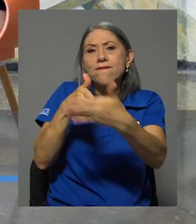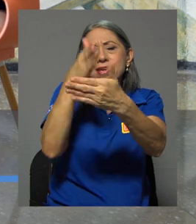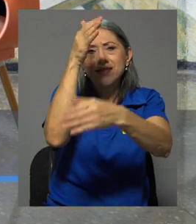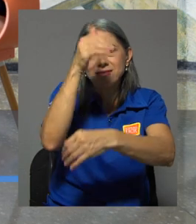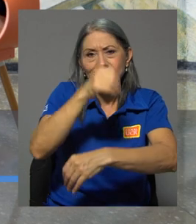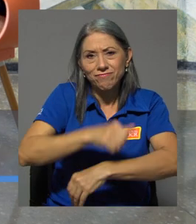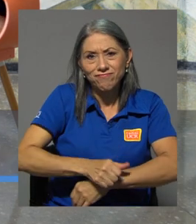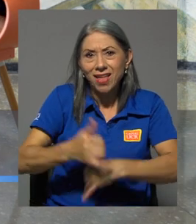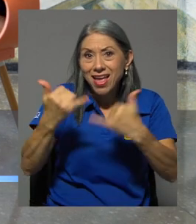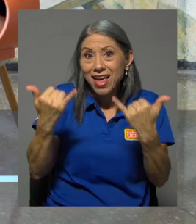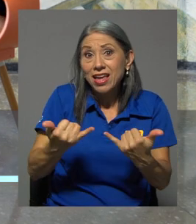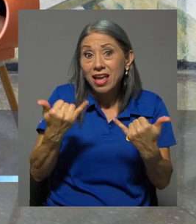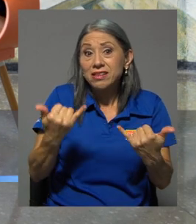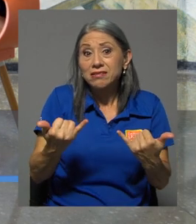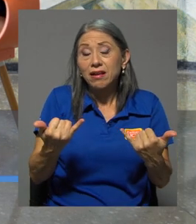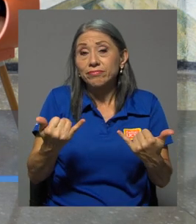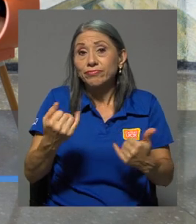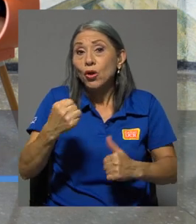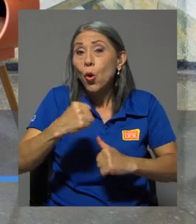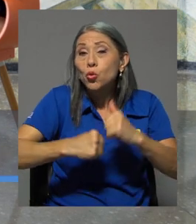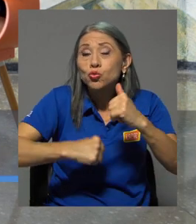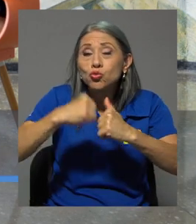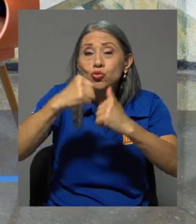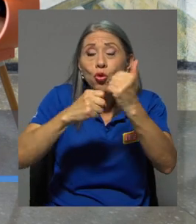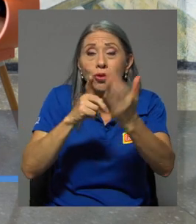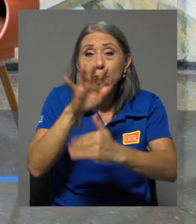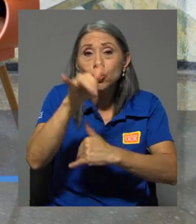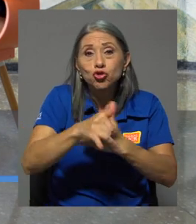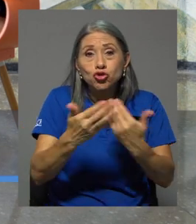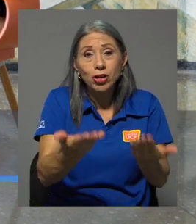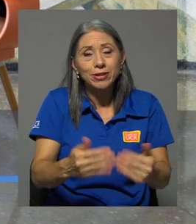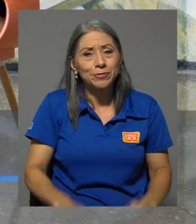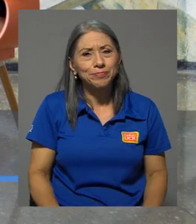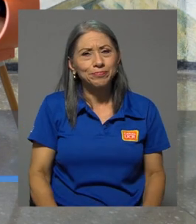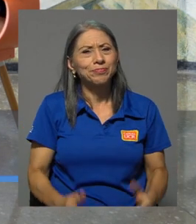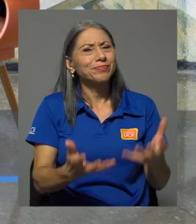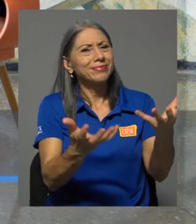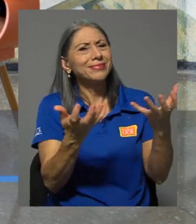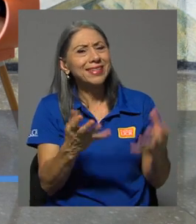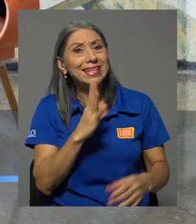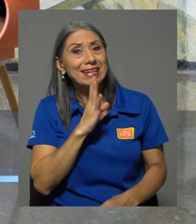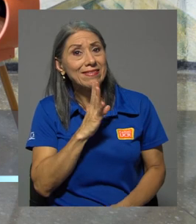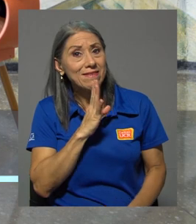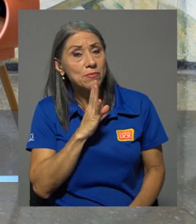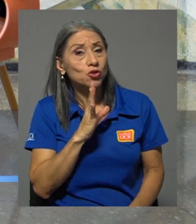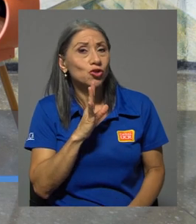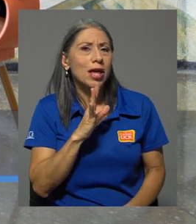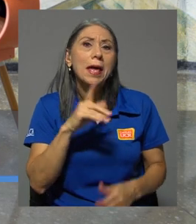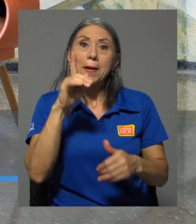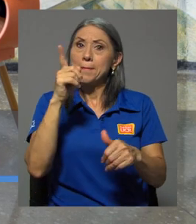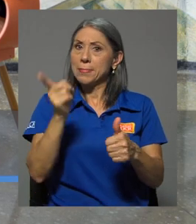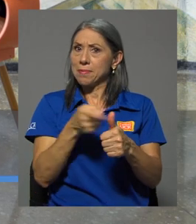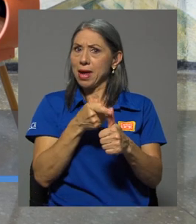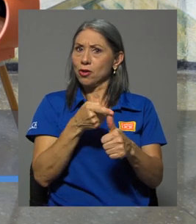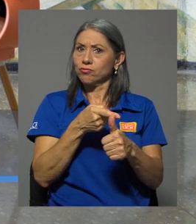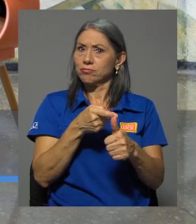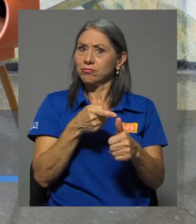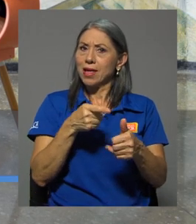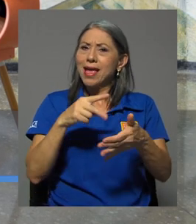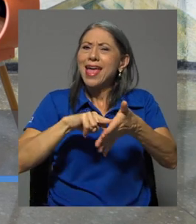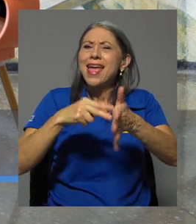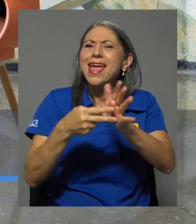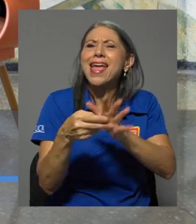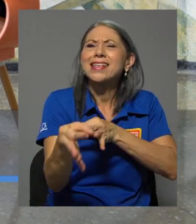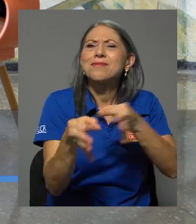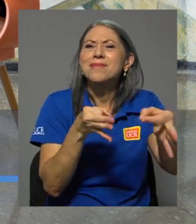construcción, en verdad, de proyecto. Quisiera que habláramos un poquito, primero, definámosle al público, a qué se